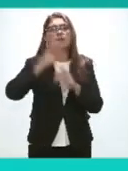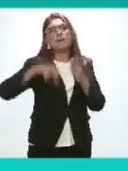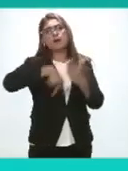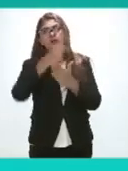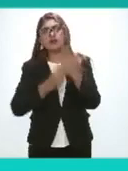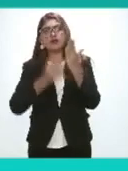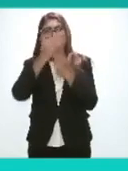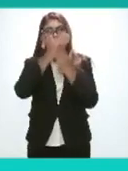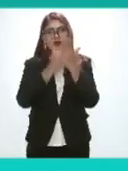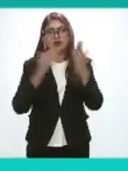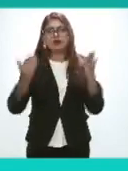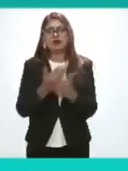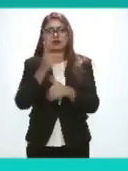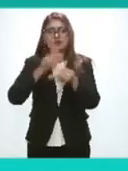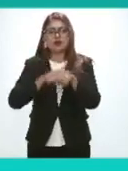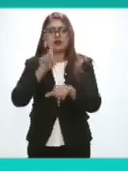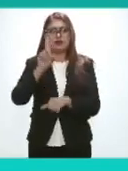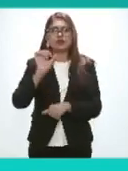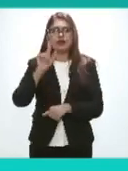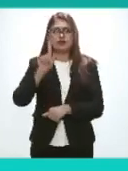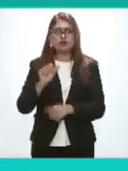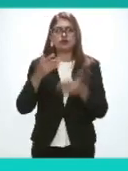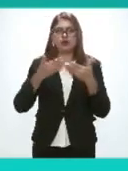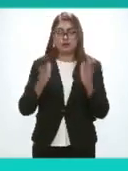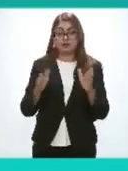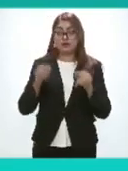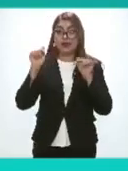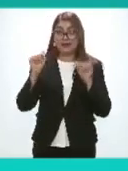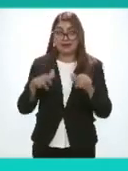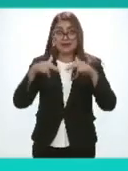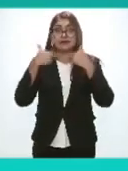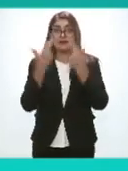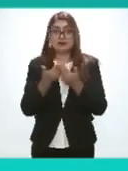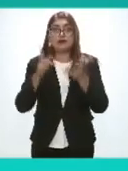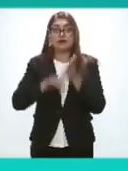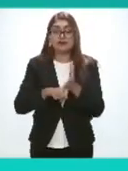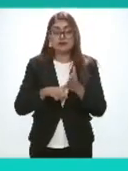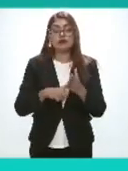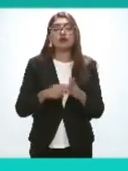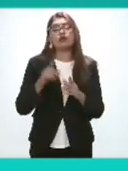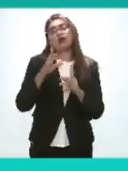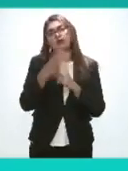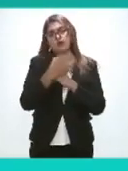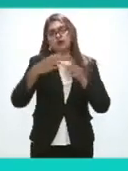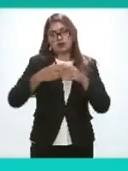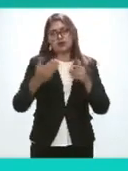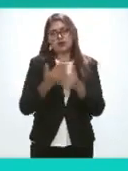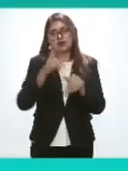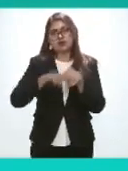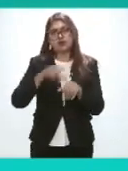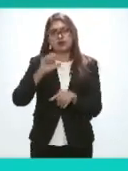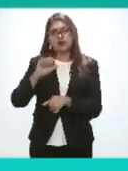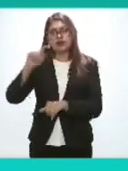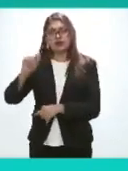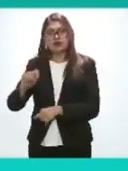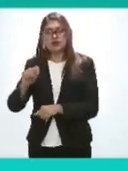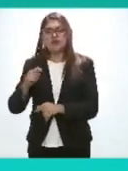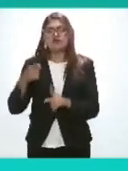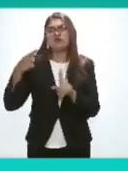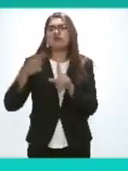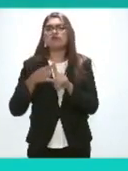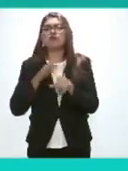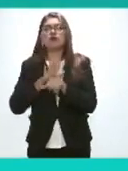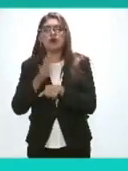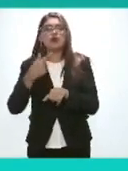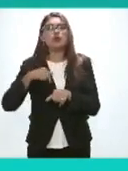nacional de datos abiertos en esta sesión del consejo nacional del sistema nacional de transparencia es el punto de destino de una